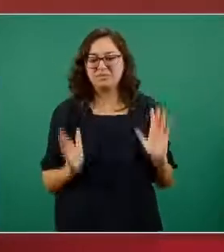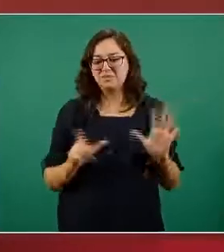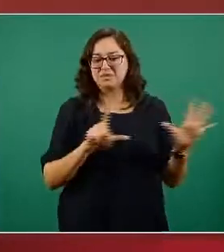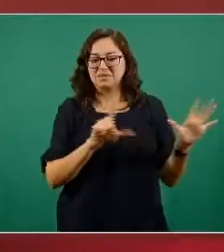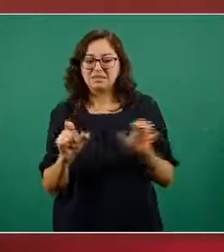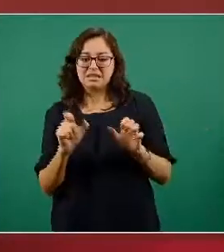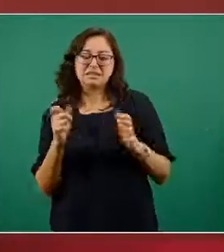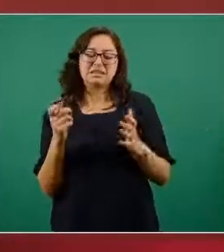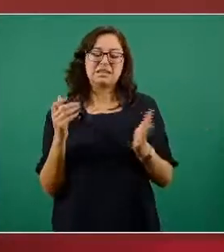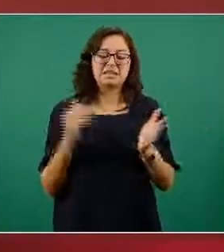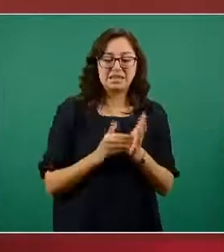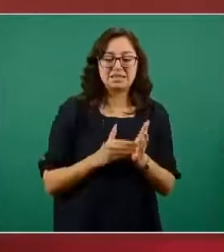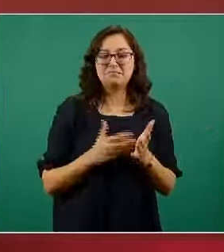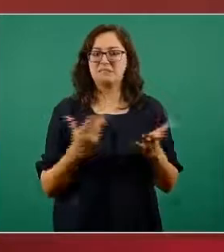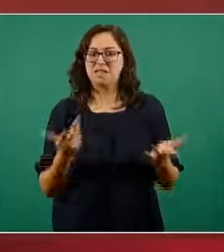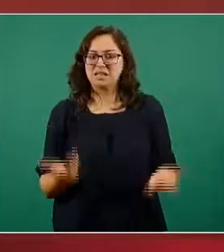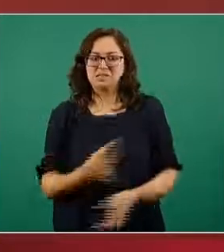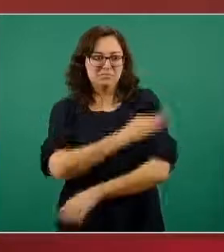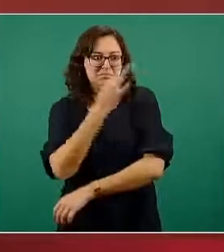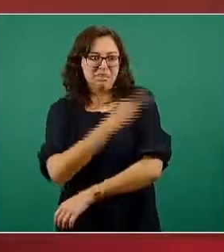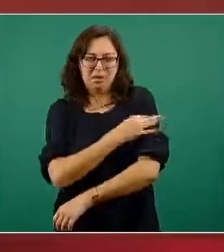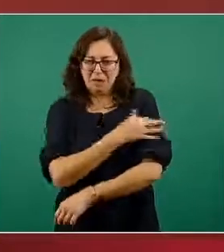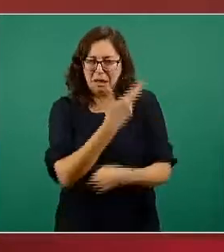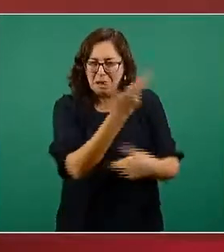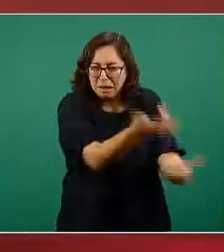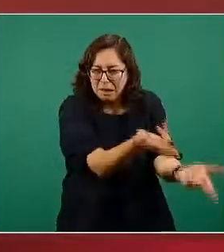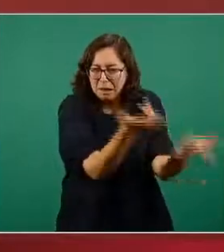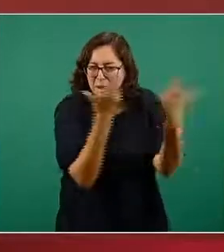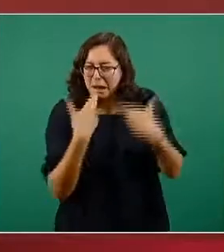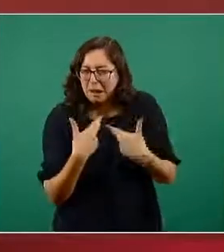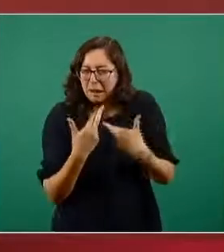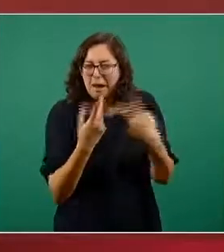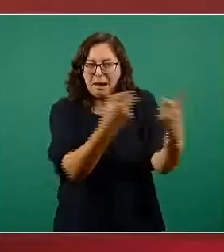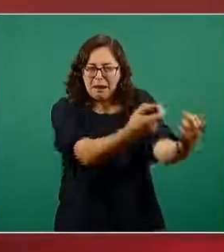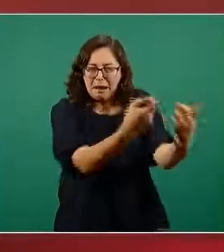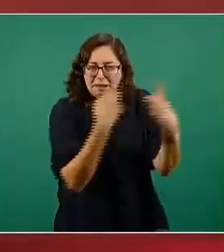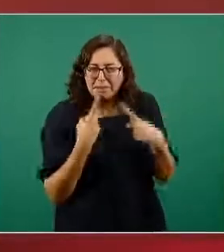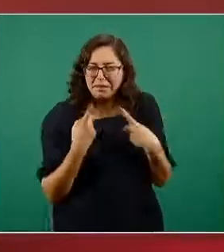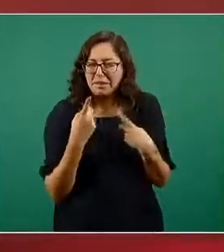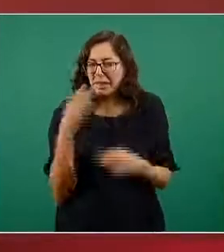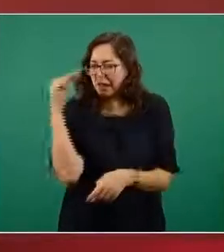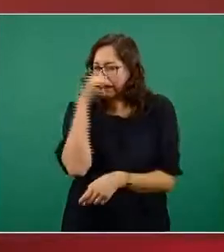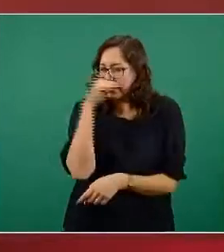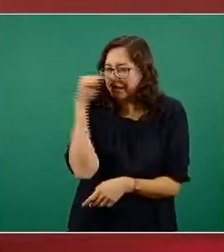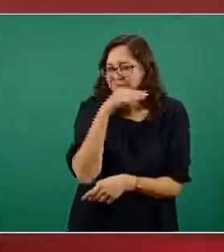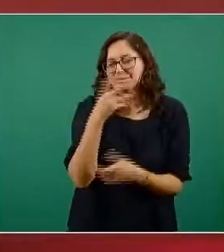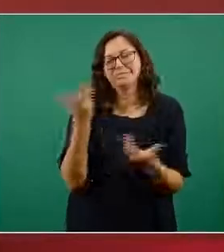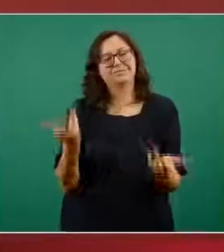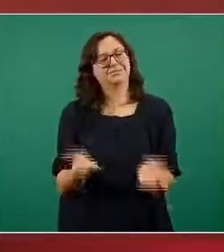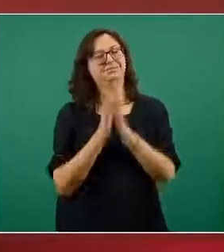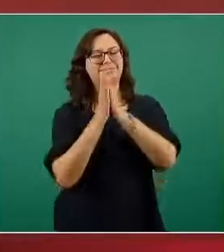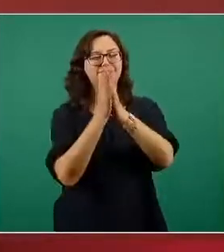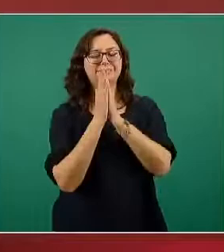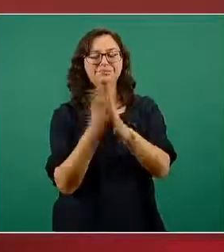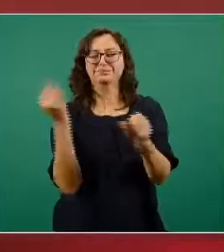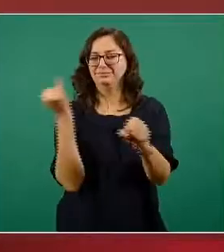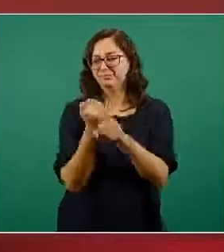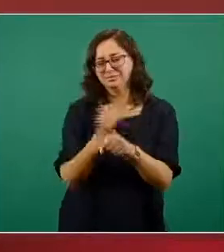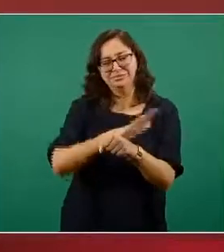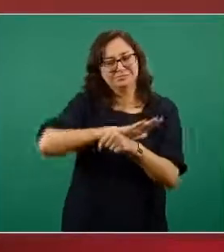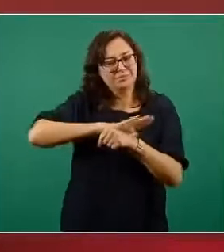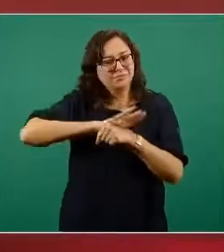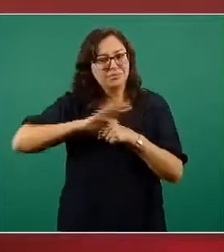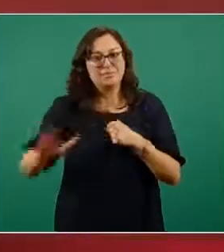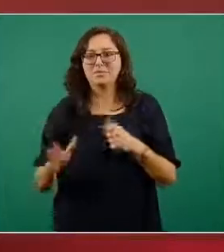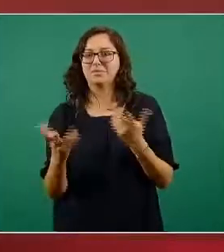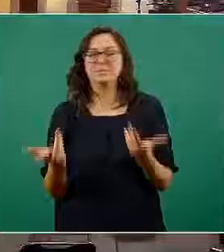733 mil sería completamente fuera de lugar pensar que estas cifras que son muy parecidas a las vacunas que han sido